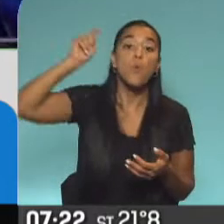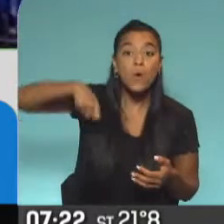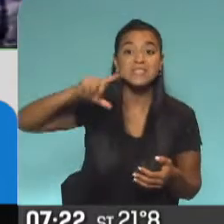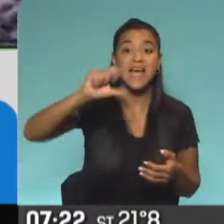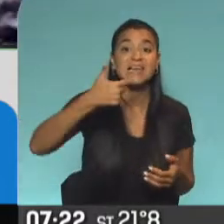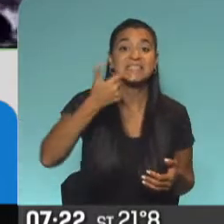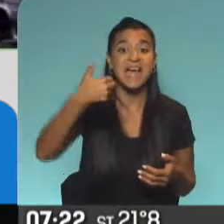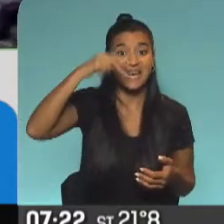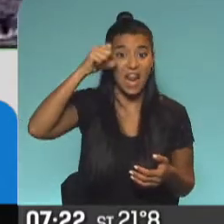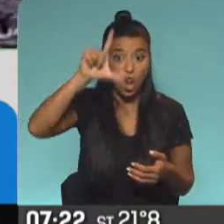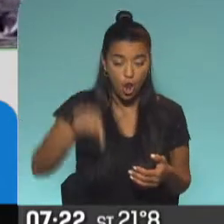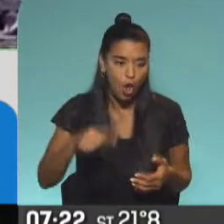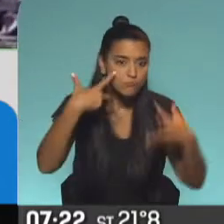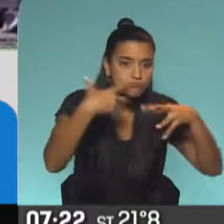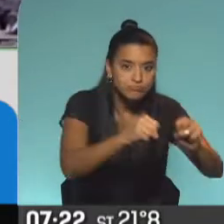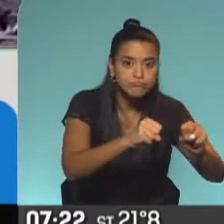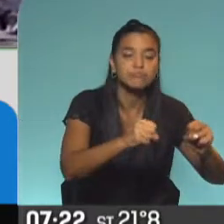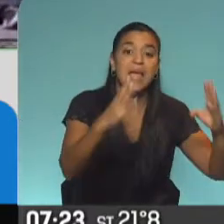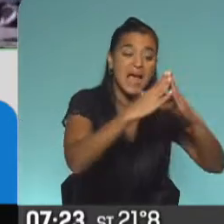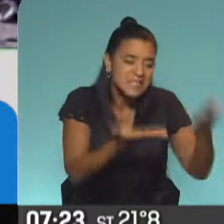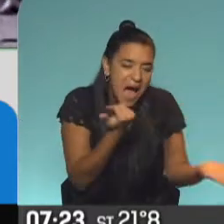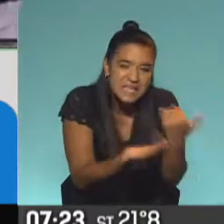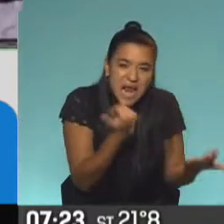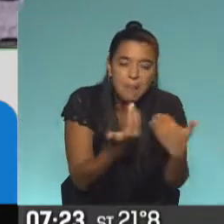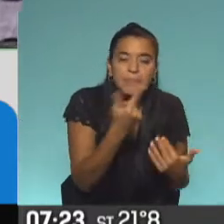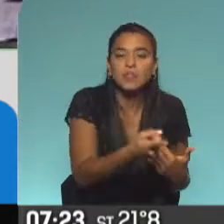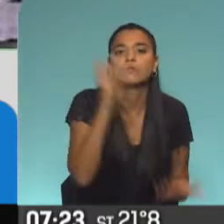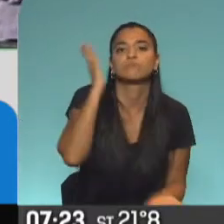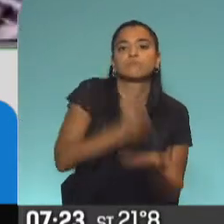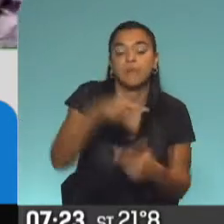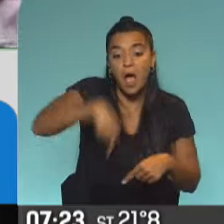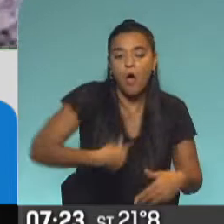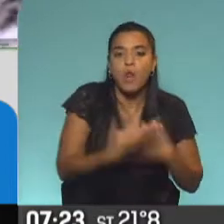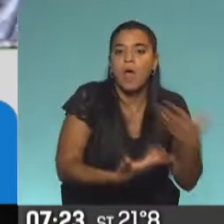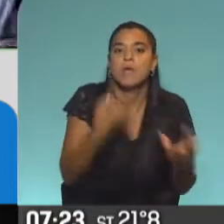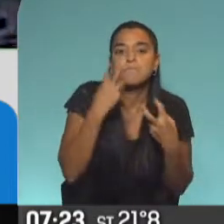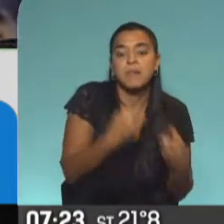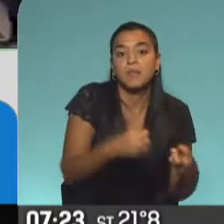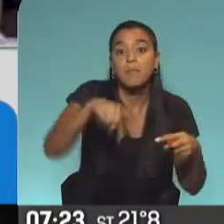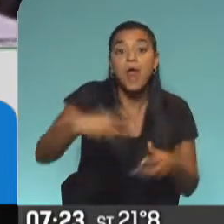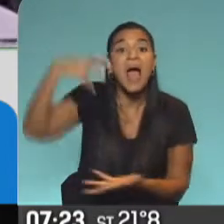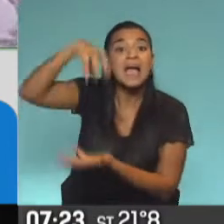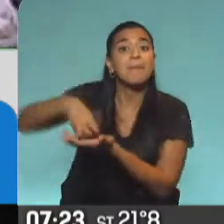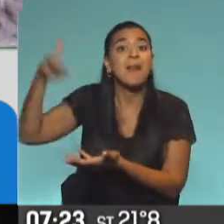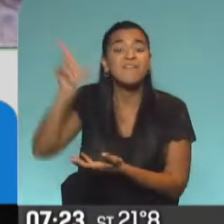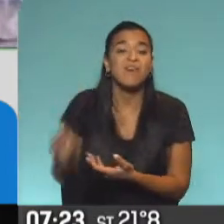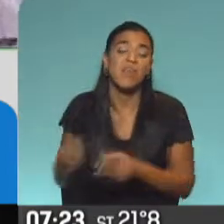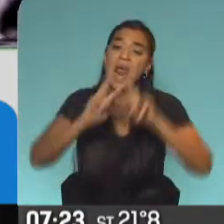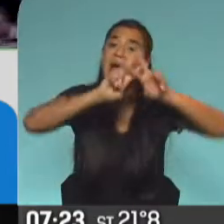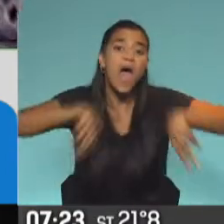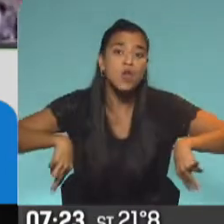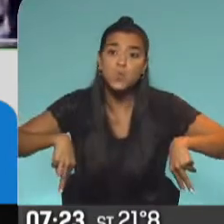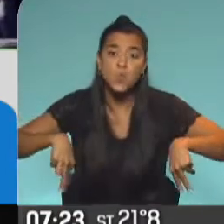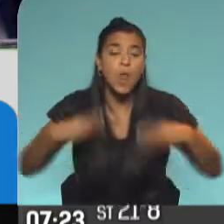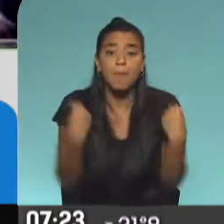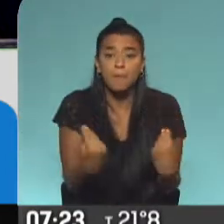encontró, allanó su casa, le dictó el procesamiento, pero ahora la Cámara Federal acaba de anular ese procesamiento porque